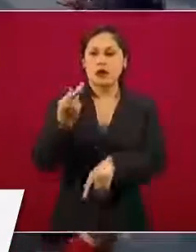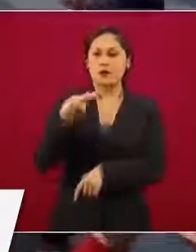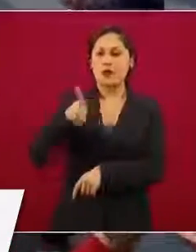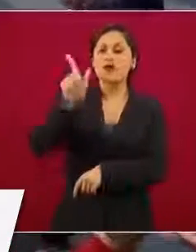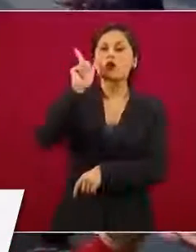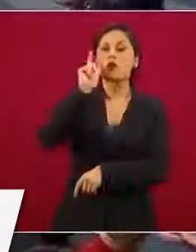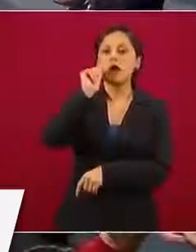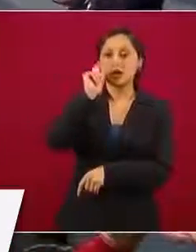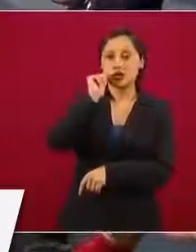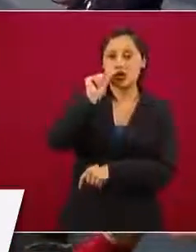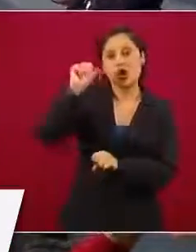en la tarde y mañana.